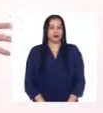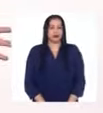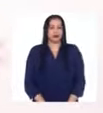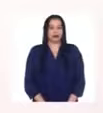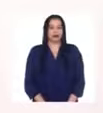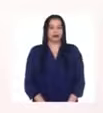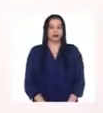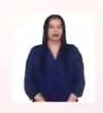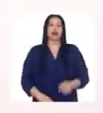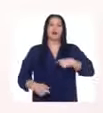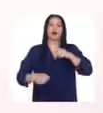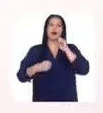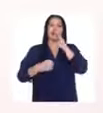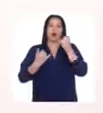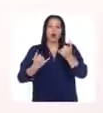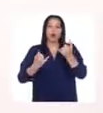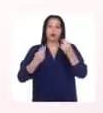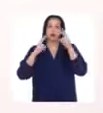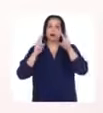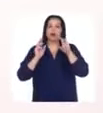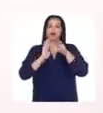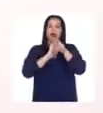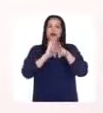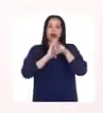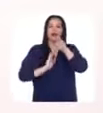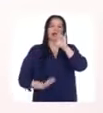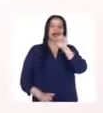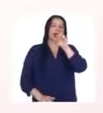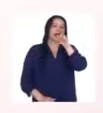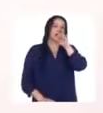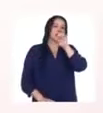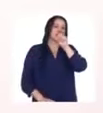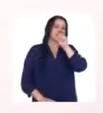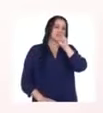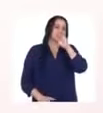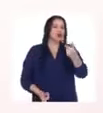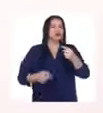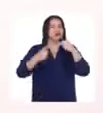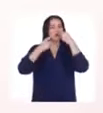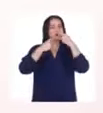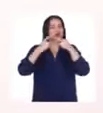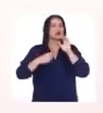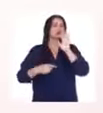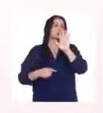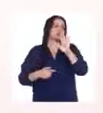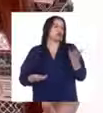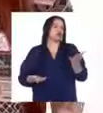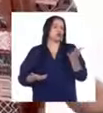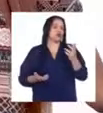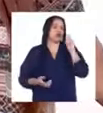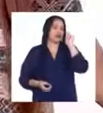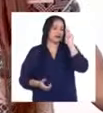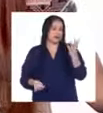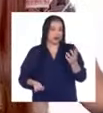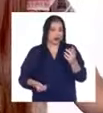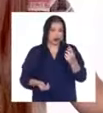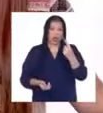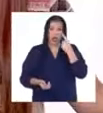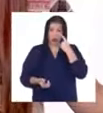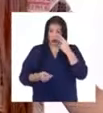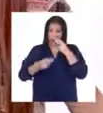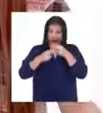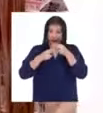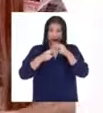Como dijimos, hoy veremos un video en el que Inés Melchor nos cuenta su testimonio. ¿Reconocen su nombre? Pues